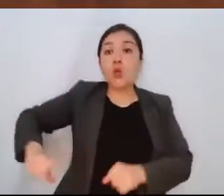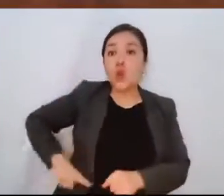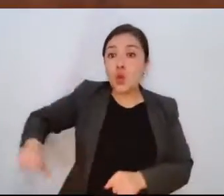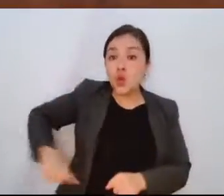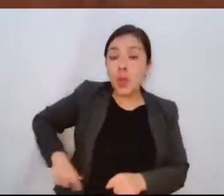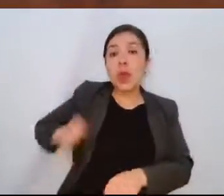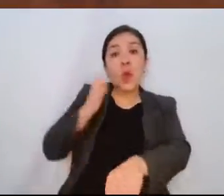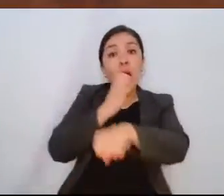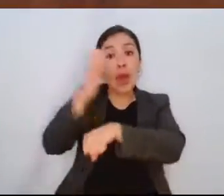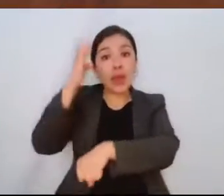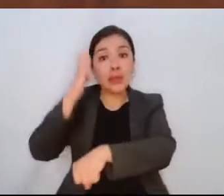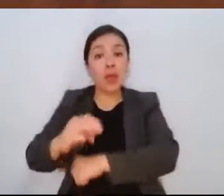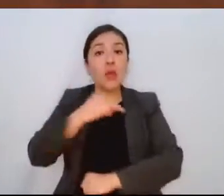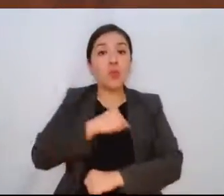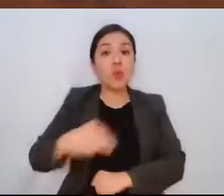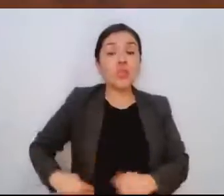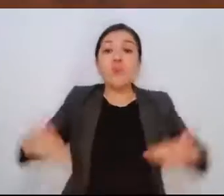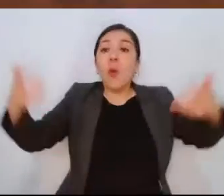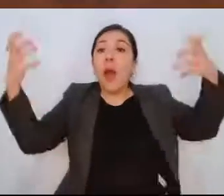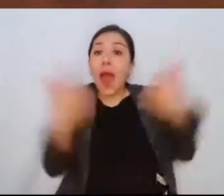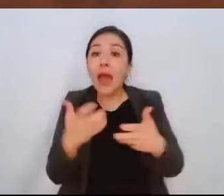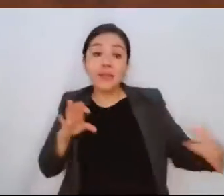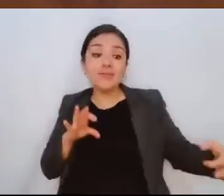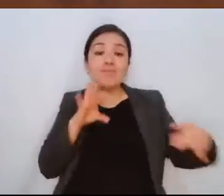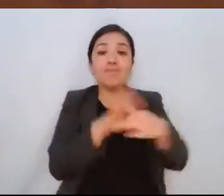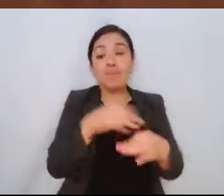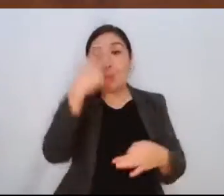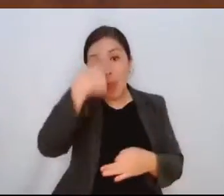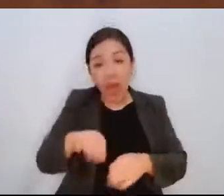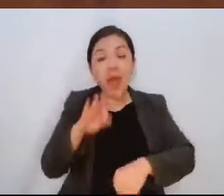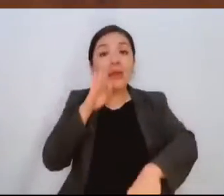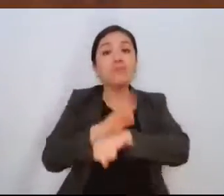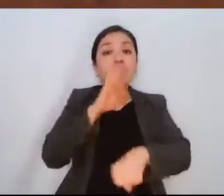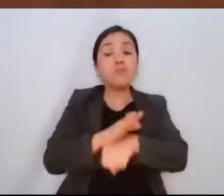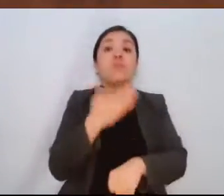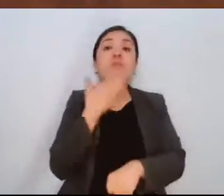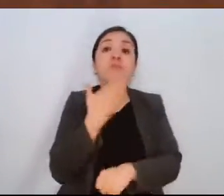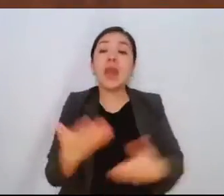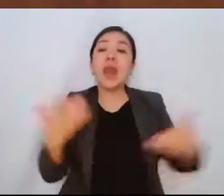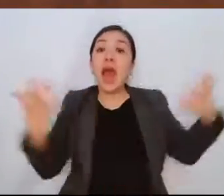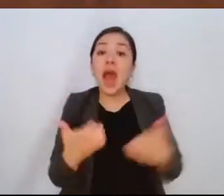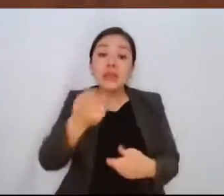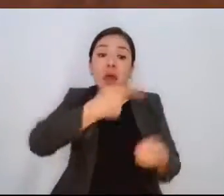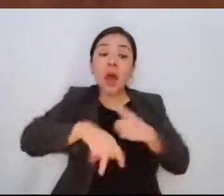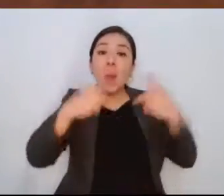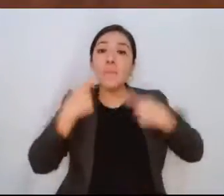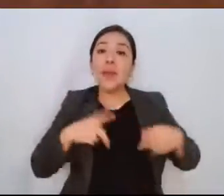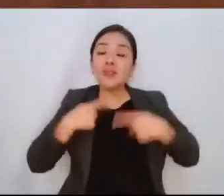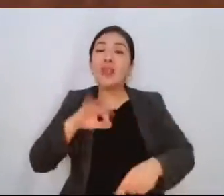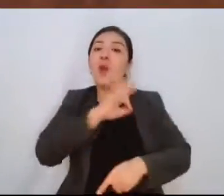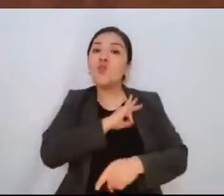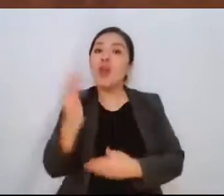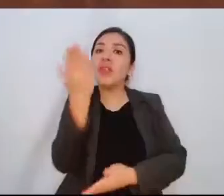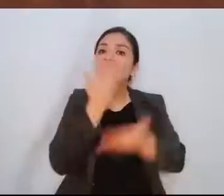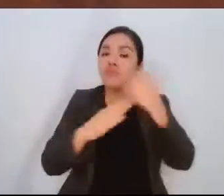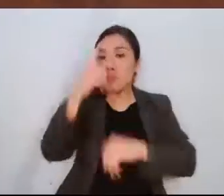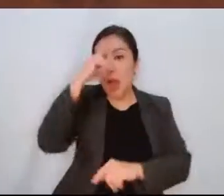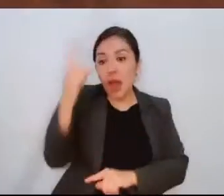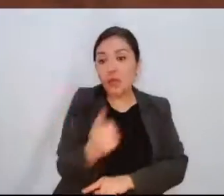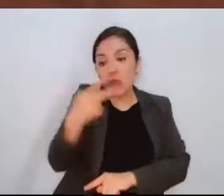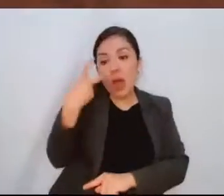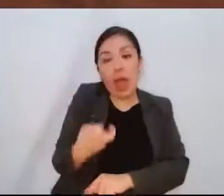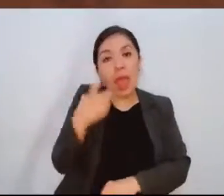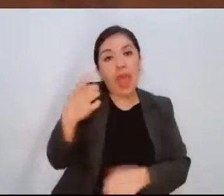a realizar un conjunto de acciones que tiendan a procurar su debido ejercicio y contribuir al desarrollo sustentable del Estado.